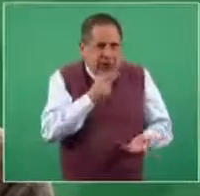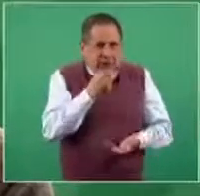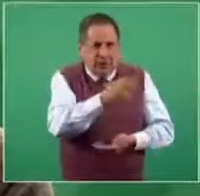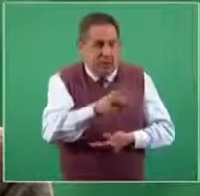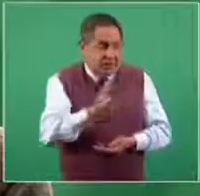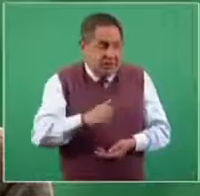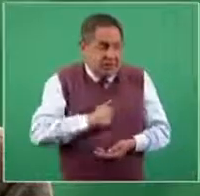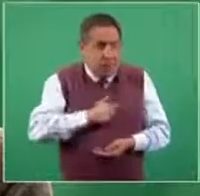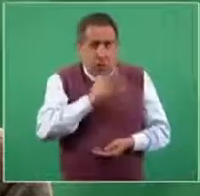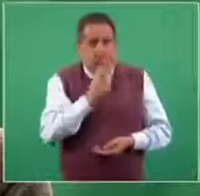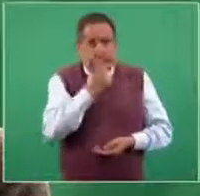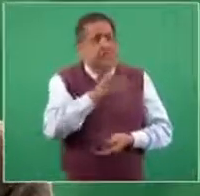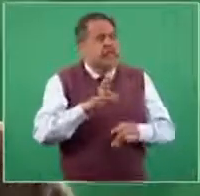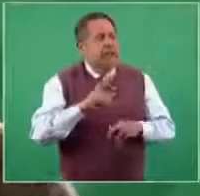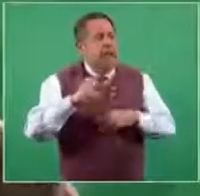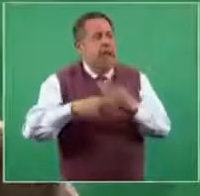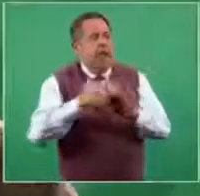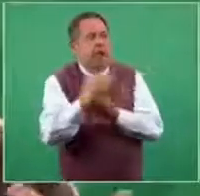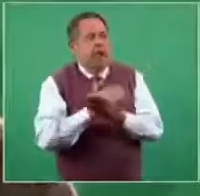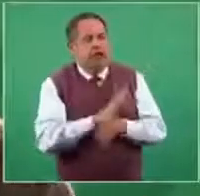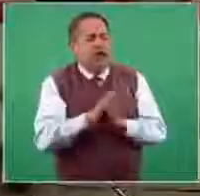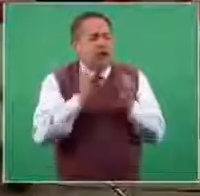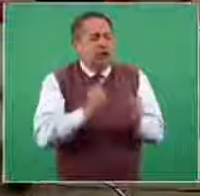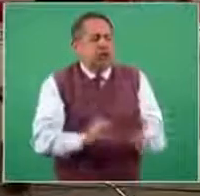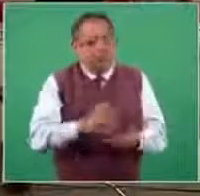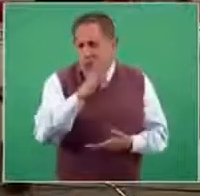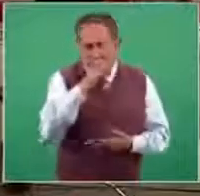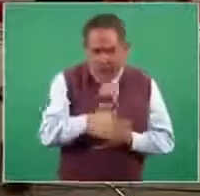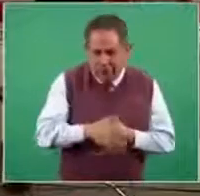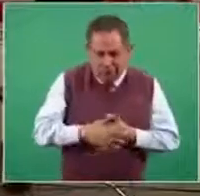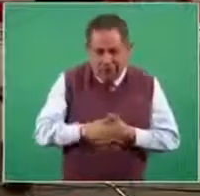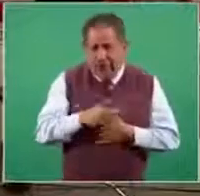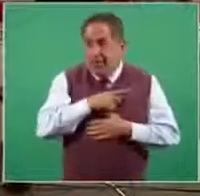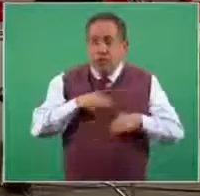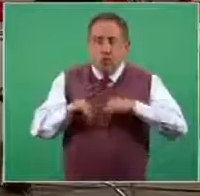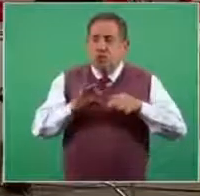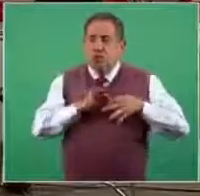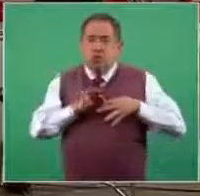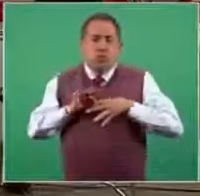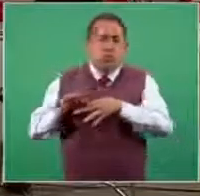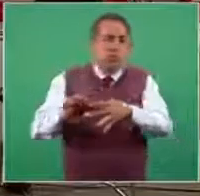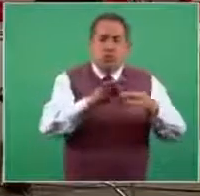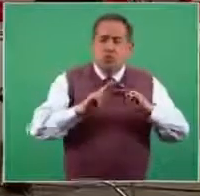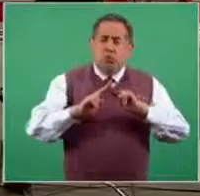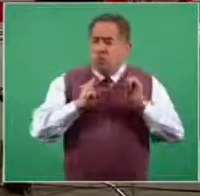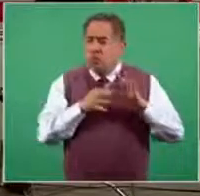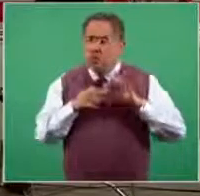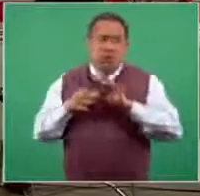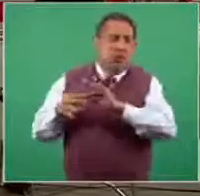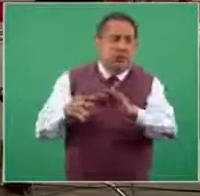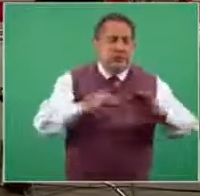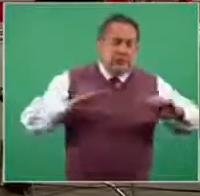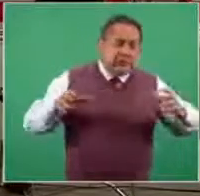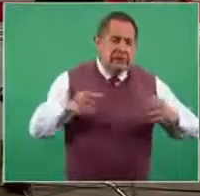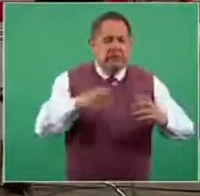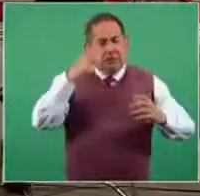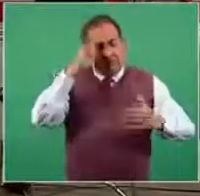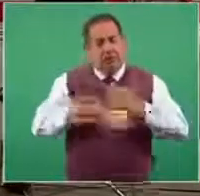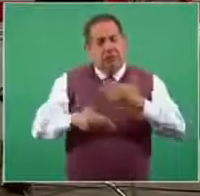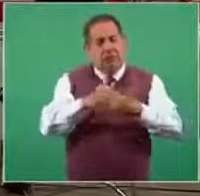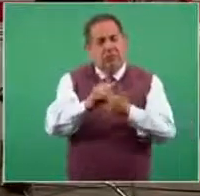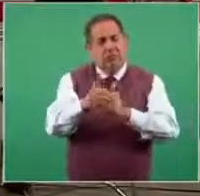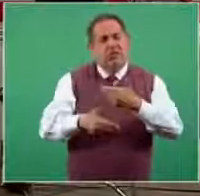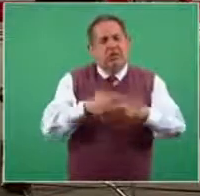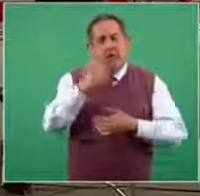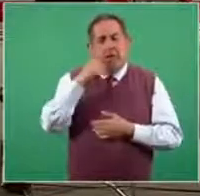desafortunadamente no hay garantía. Tenemos que seguir trabajando muy unidas, muy unidos, todas, todos, para lograr